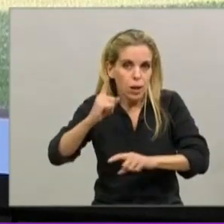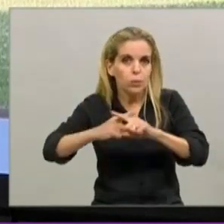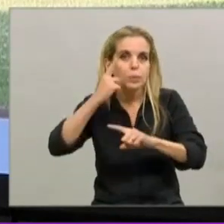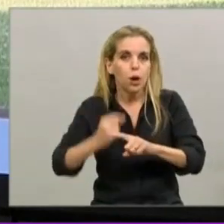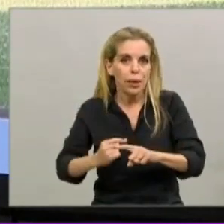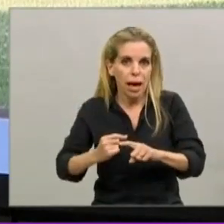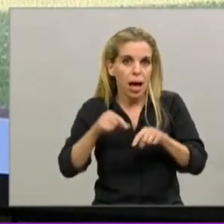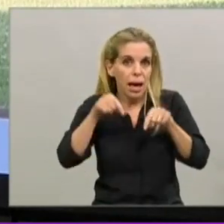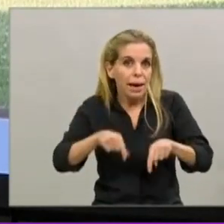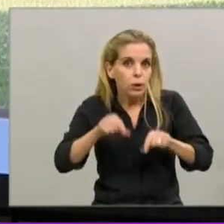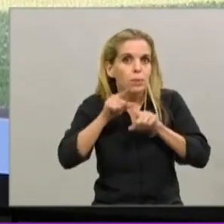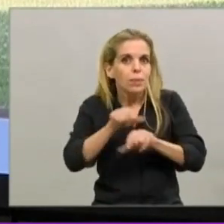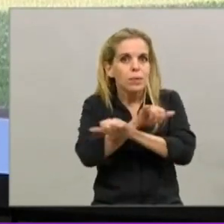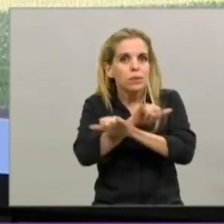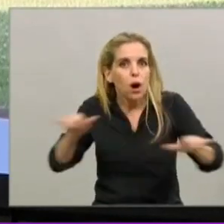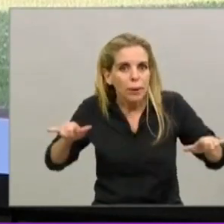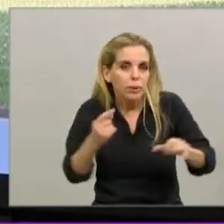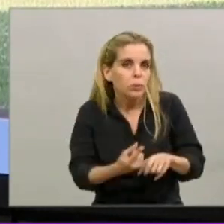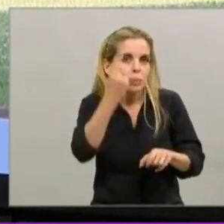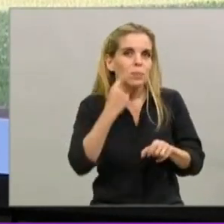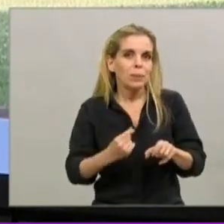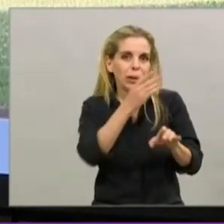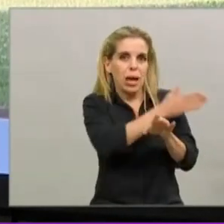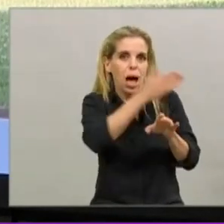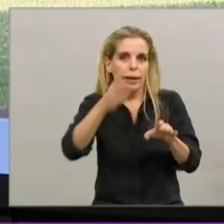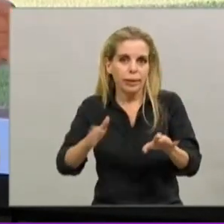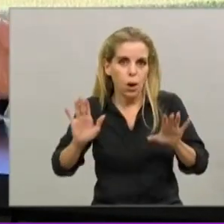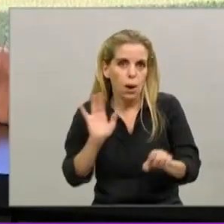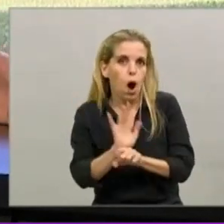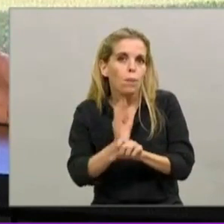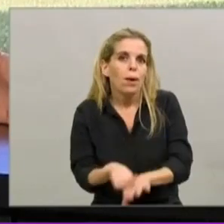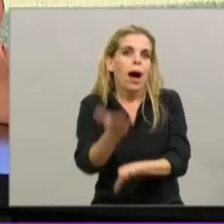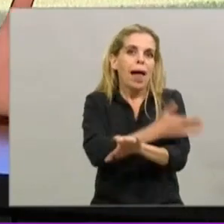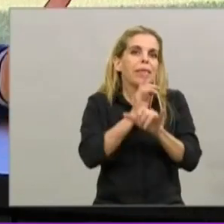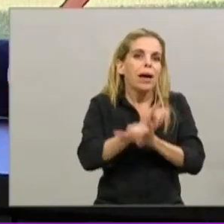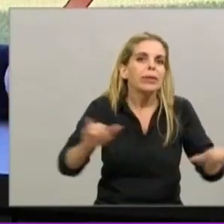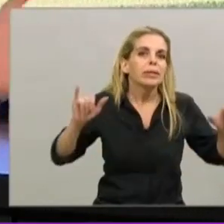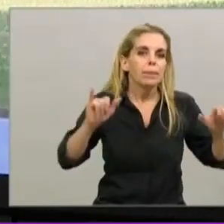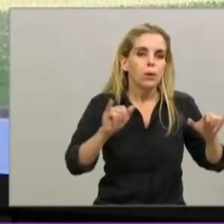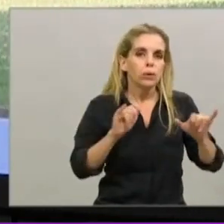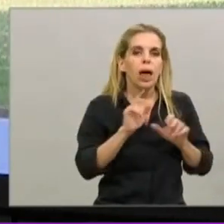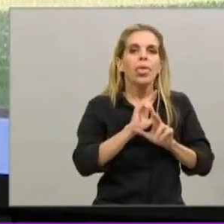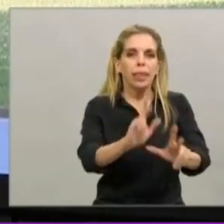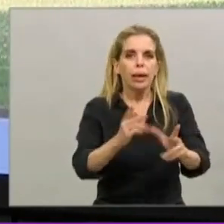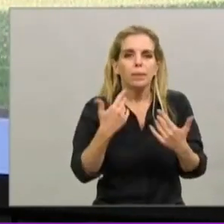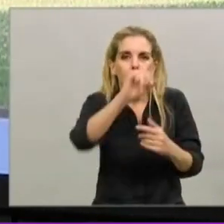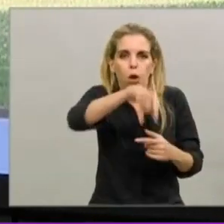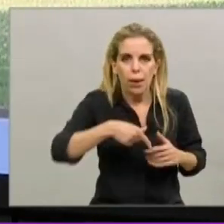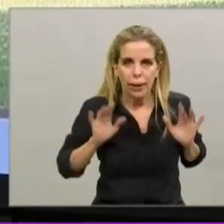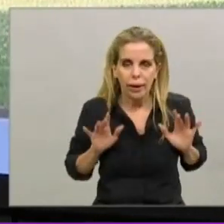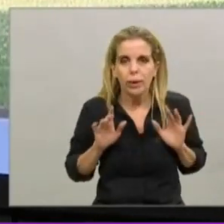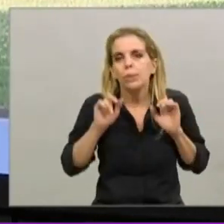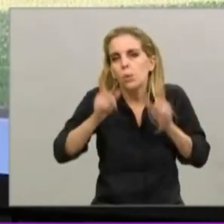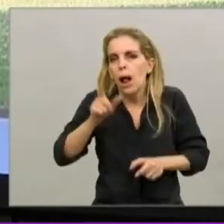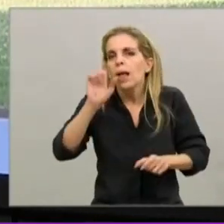Esto lo dijimos desde el primer día. Obviamente, el hecho de que lo hayamos anticipado, que hayamos dicho que iba a pasar, de ninguna manera aplaca la angustia de la gente.